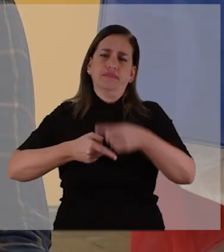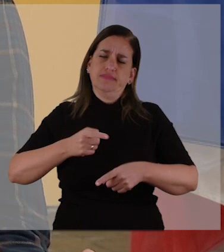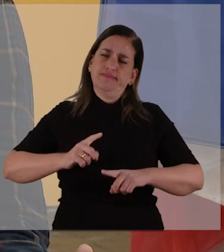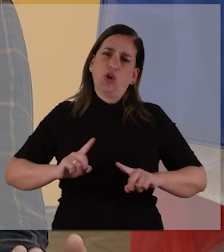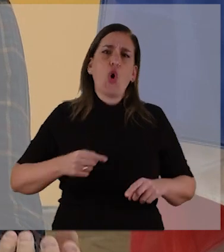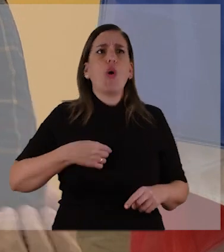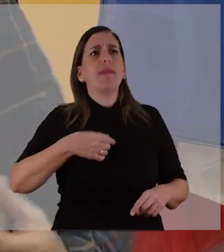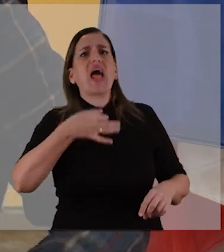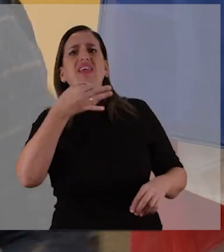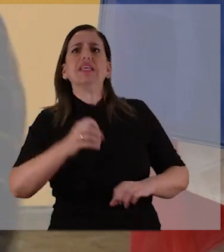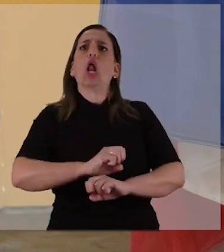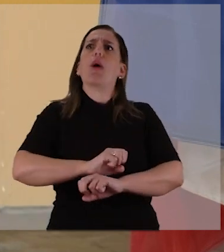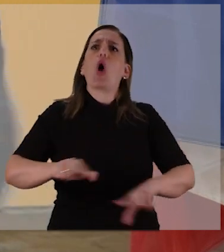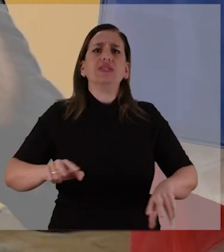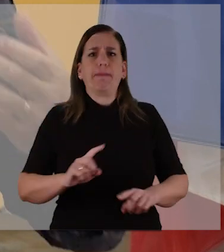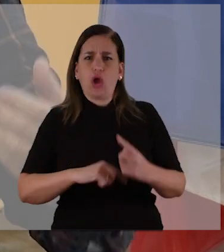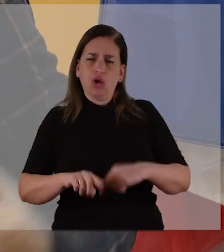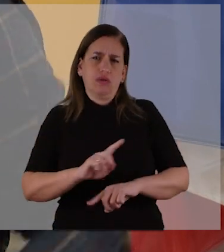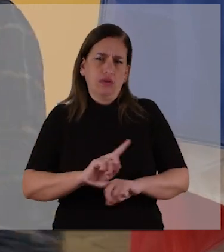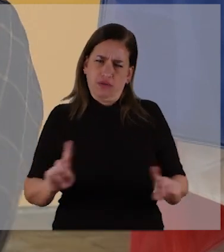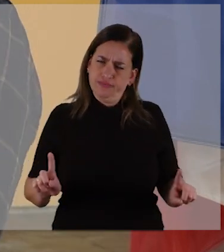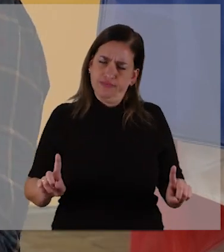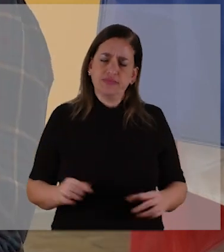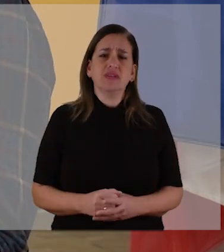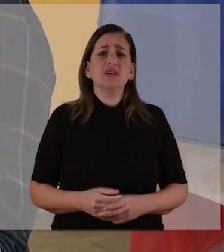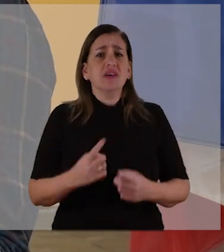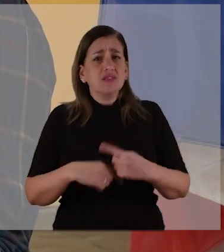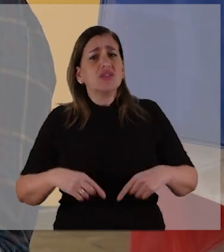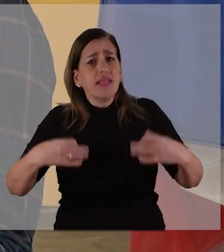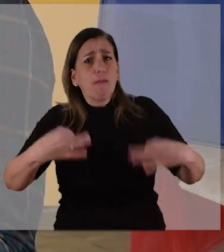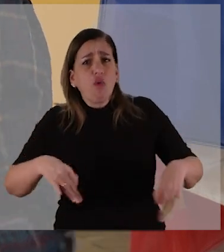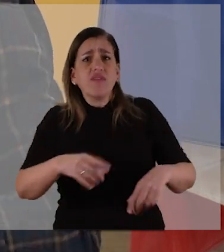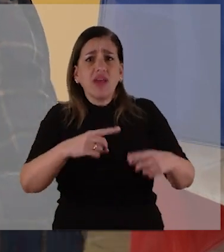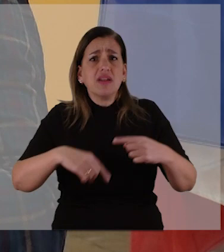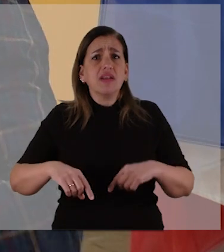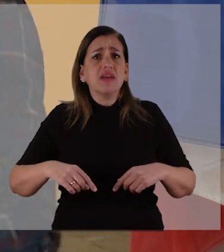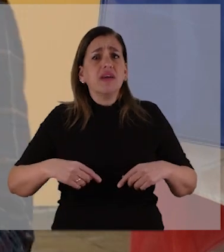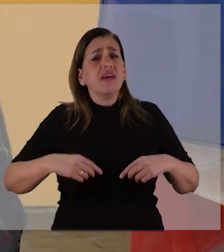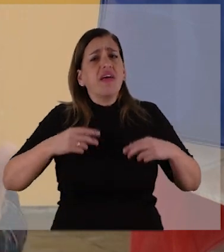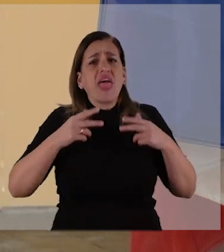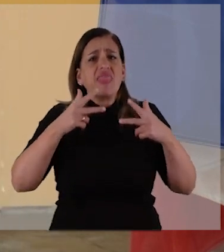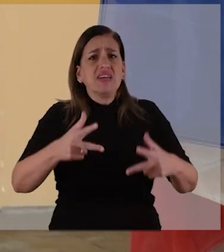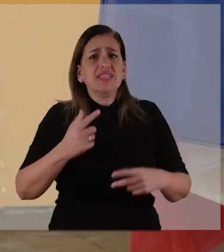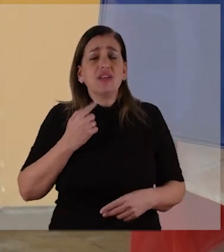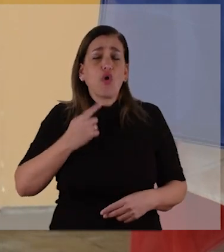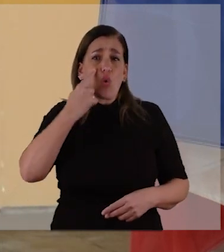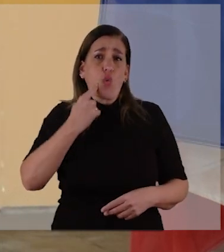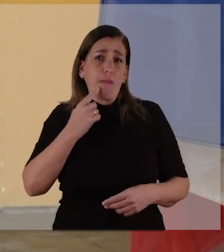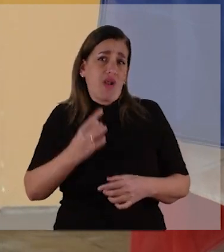para decir que la cosa estaba peor y era una catástrofe. Entonces lo bueno es manejarse con